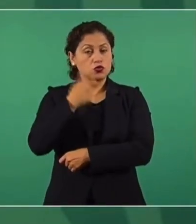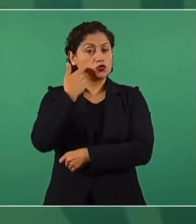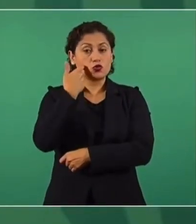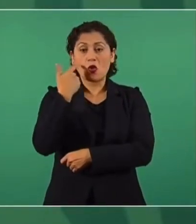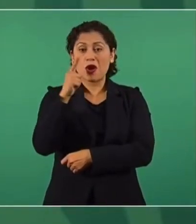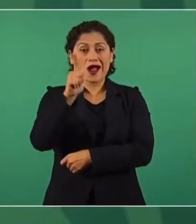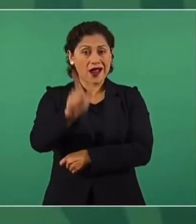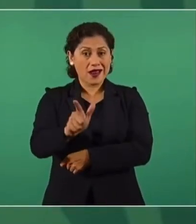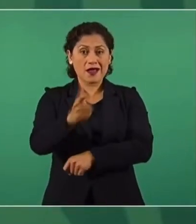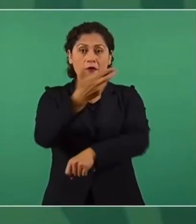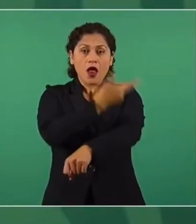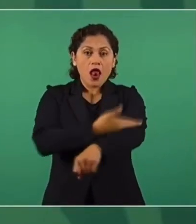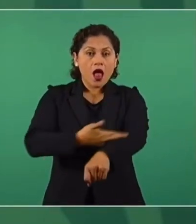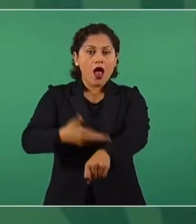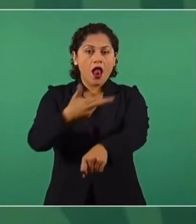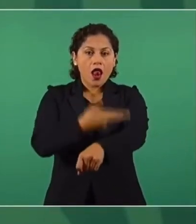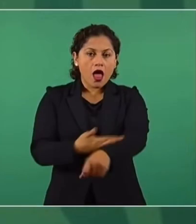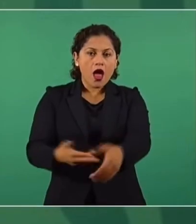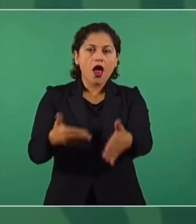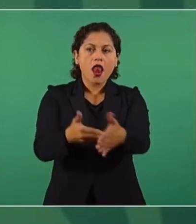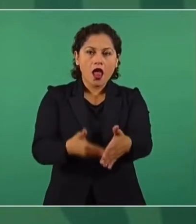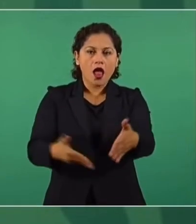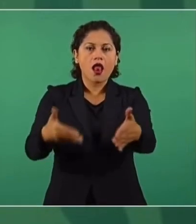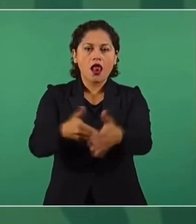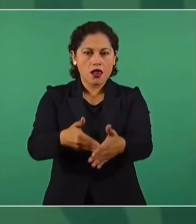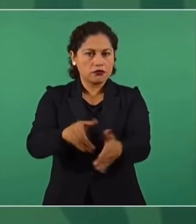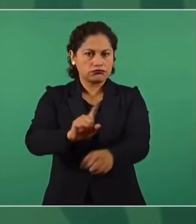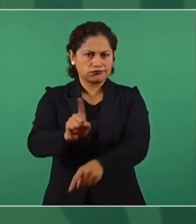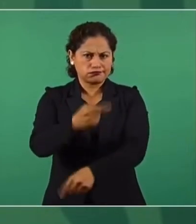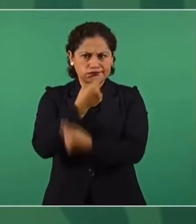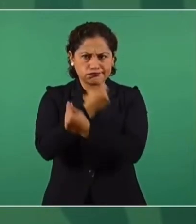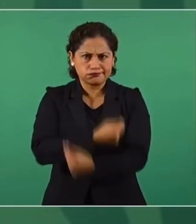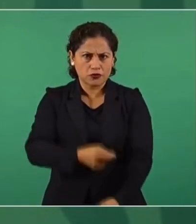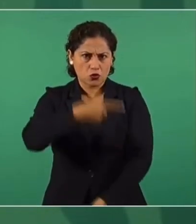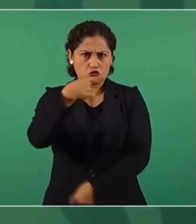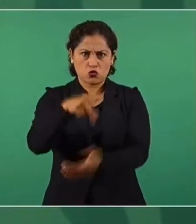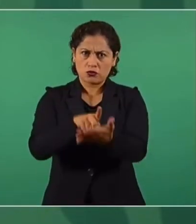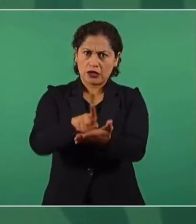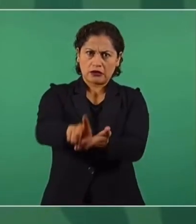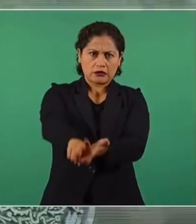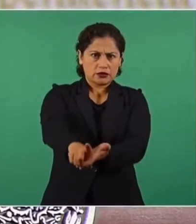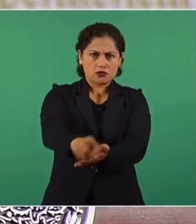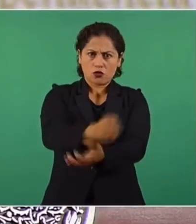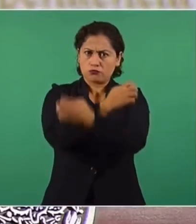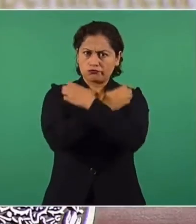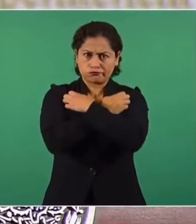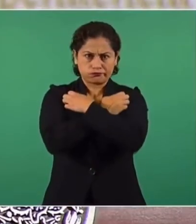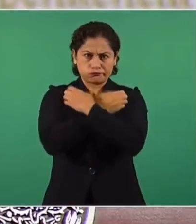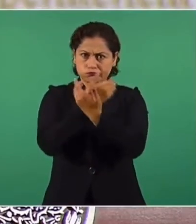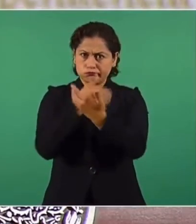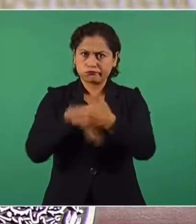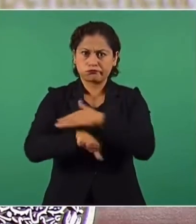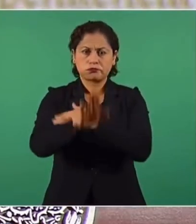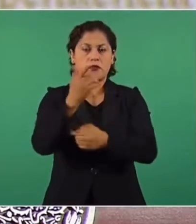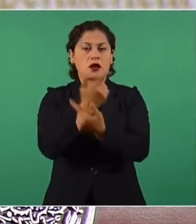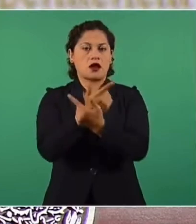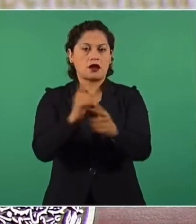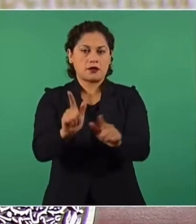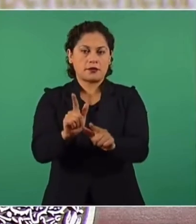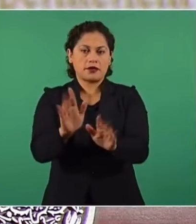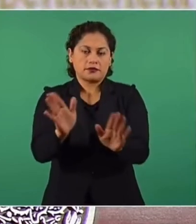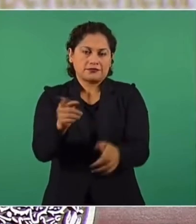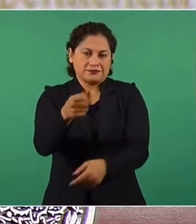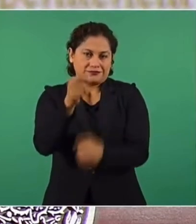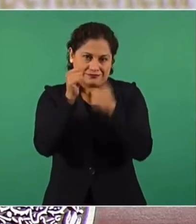burocrática que no permita que el pequeño acceda a lo que por derecho le corresponde, que es la educación. Si analizamos esos puntos, que además